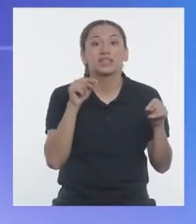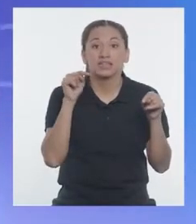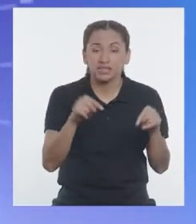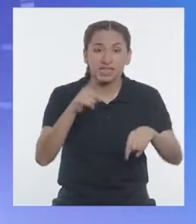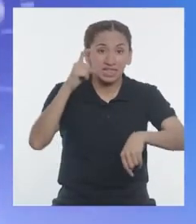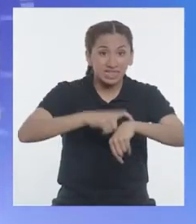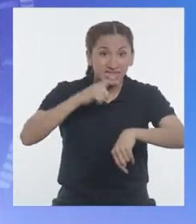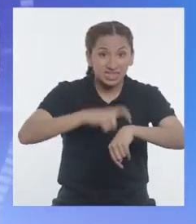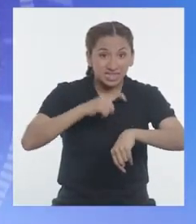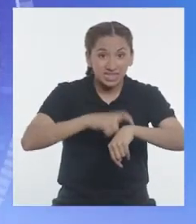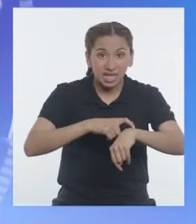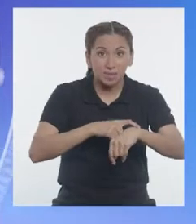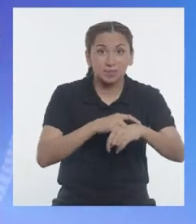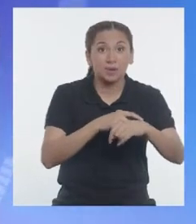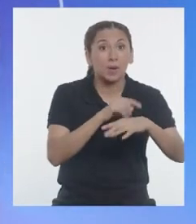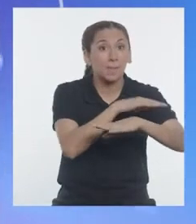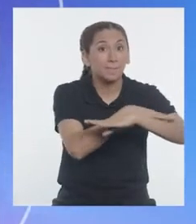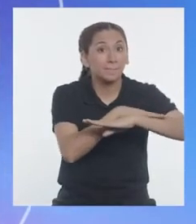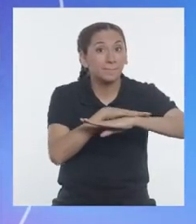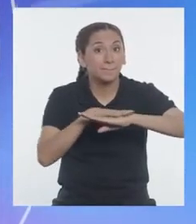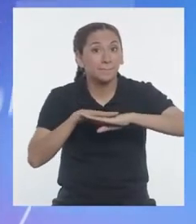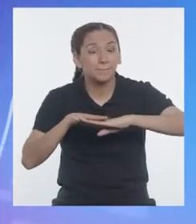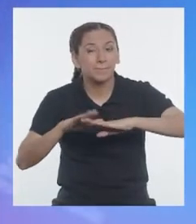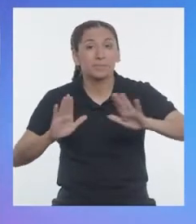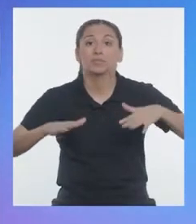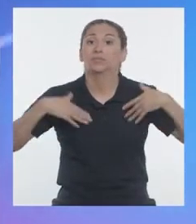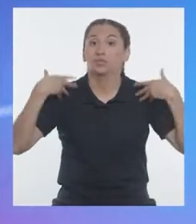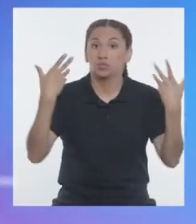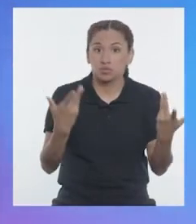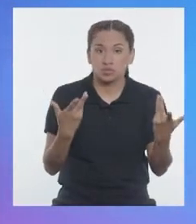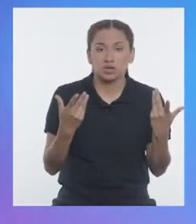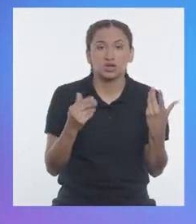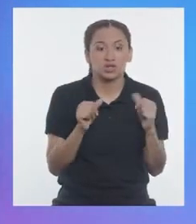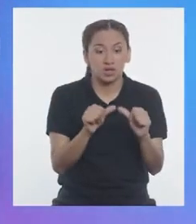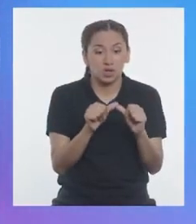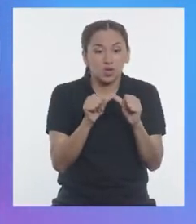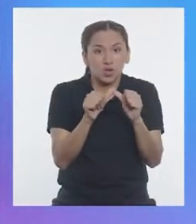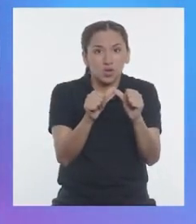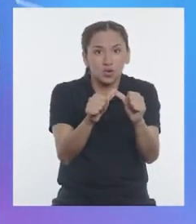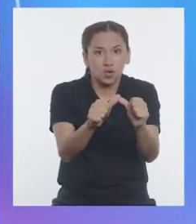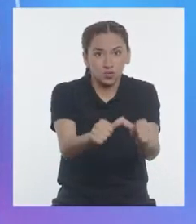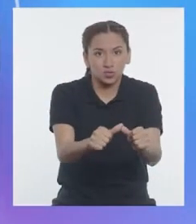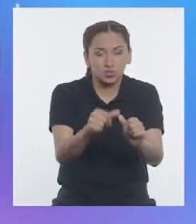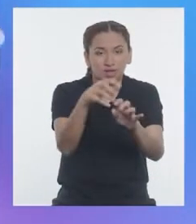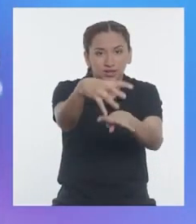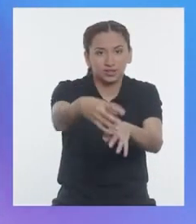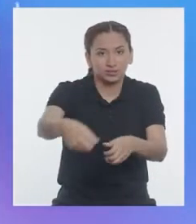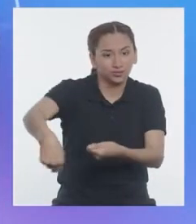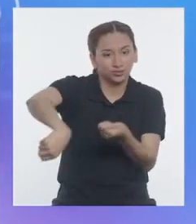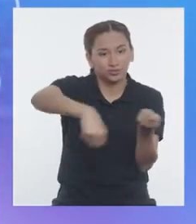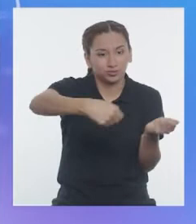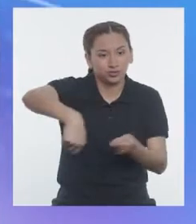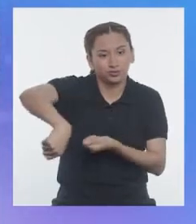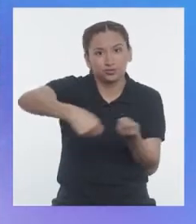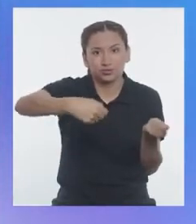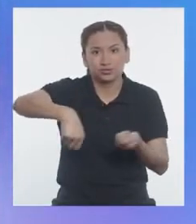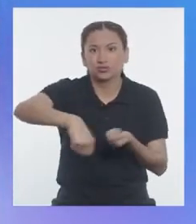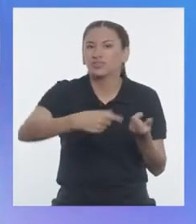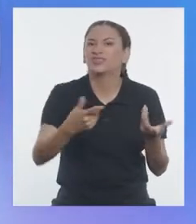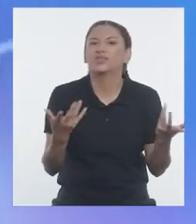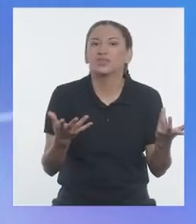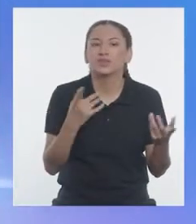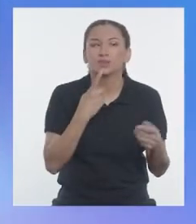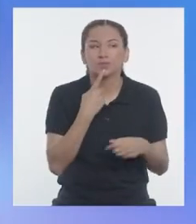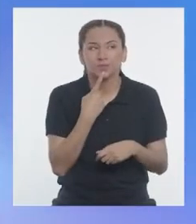que en las épocas de... Se puedan mantener los cultivos. ¡Esa la hago yo!